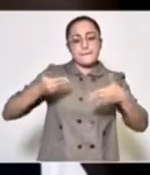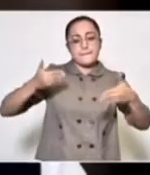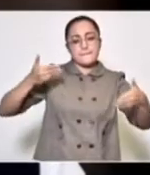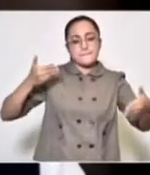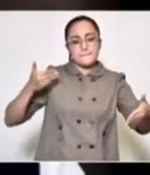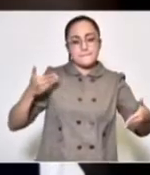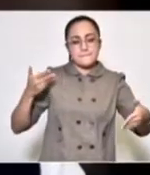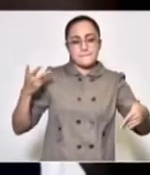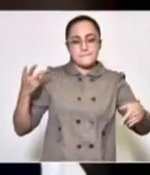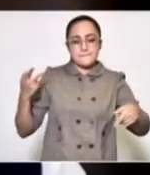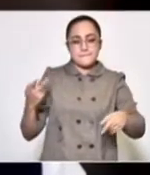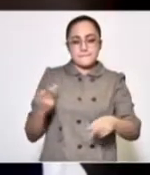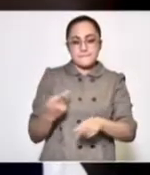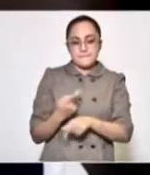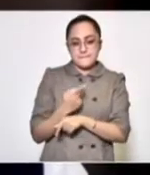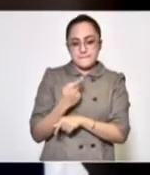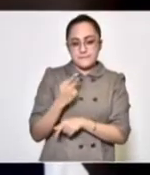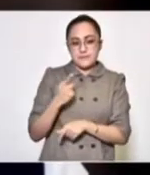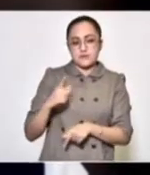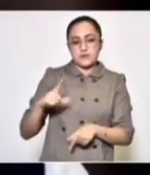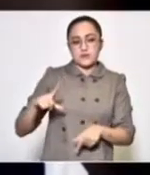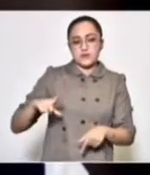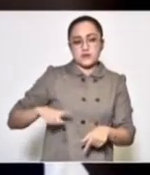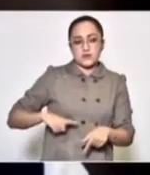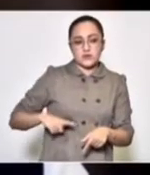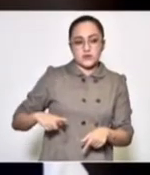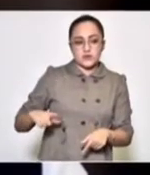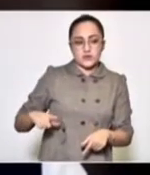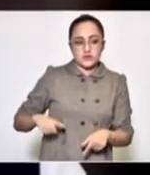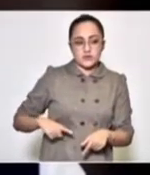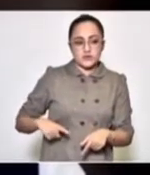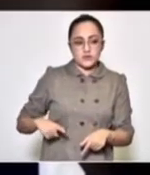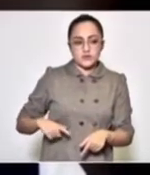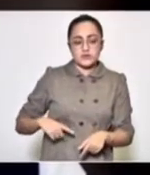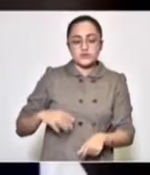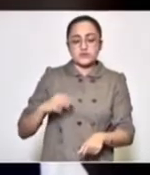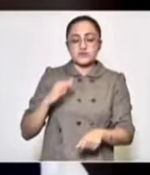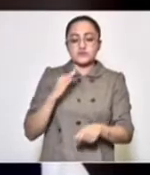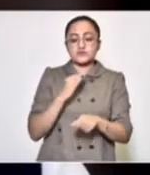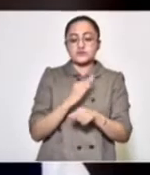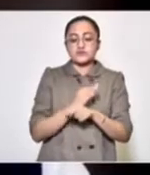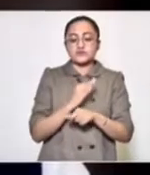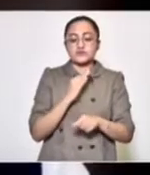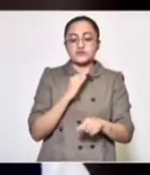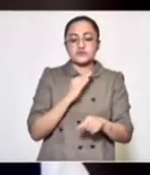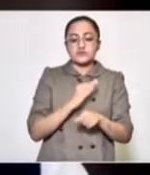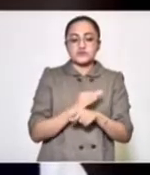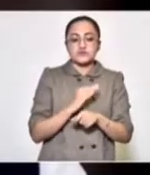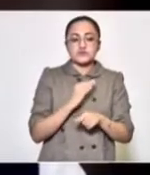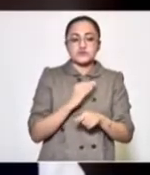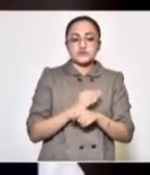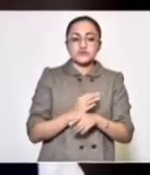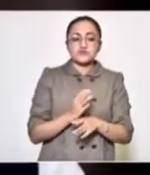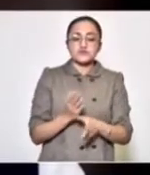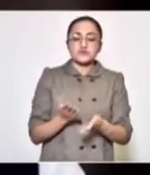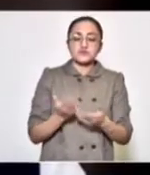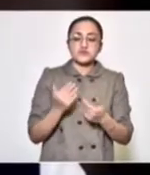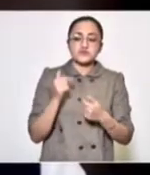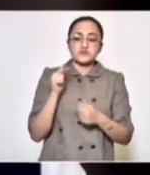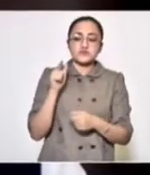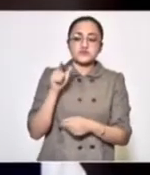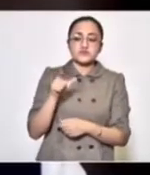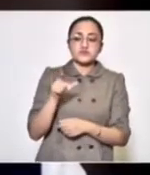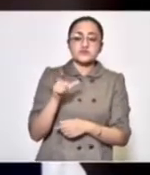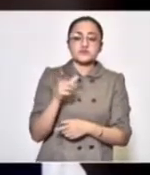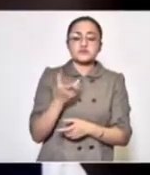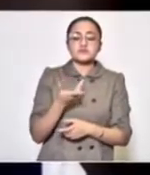En efecto, en relación a la revisión de los 22 puentes atirantados realizados en administraciones anteriores, se